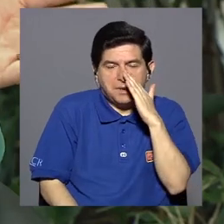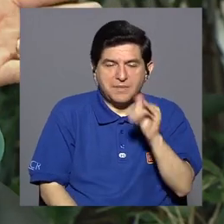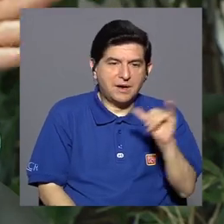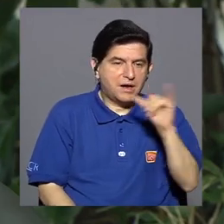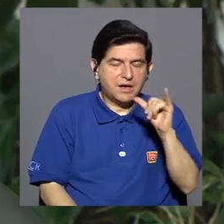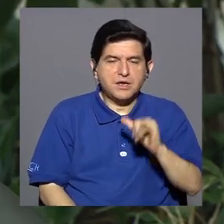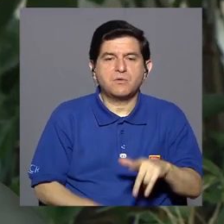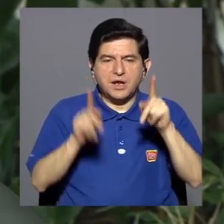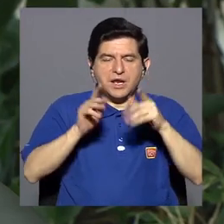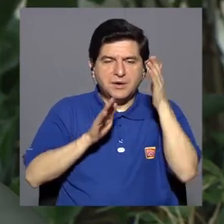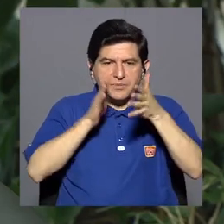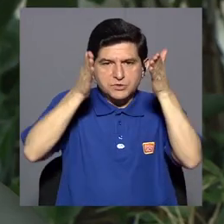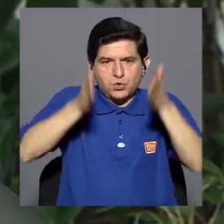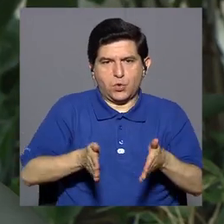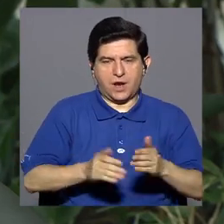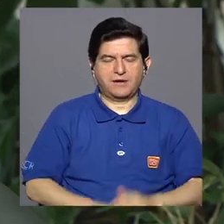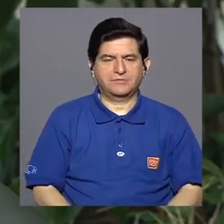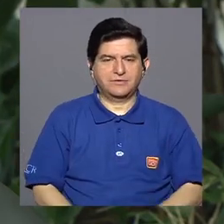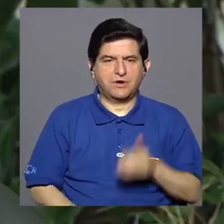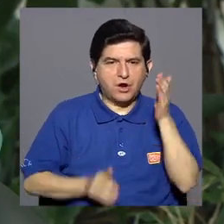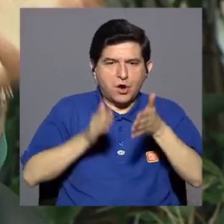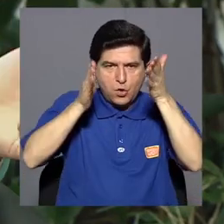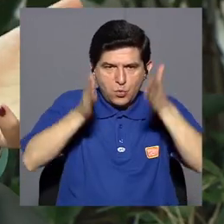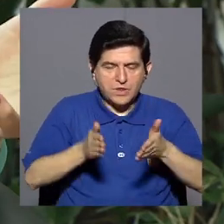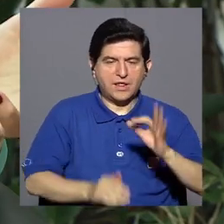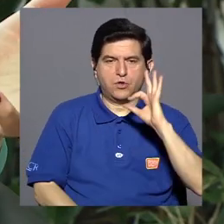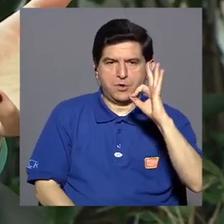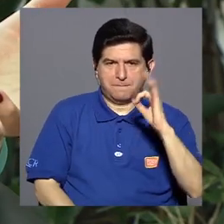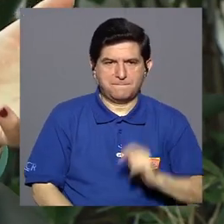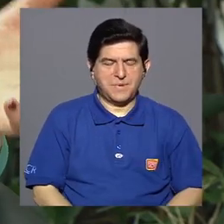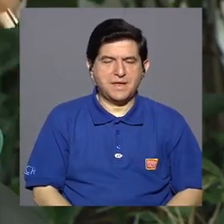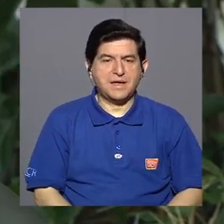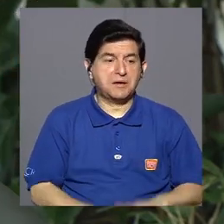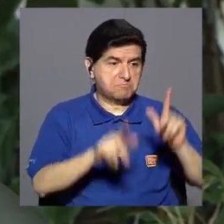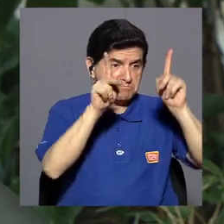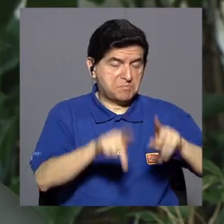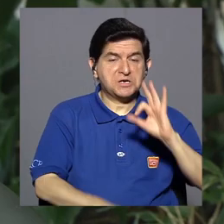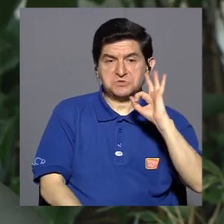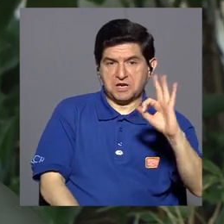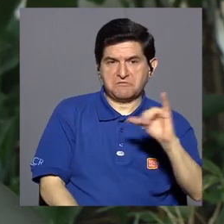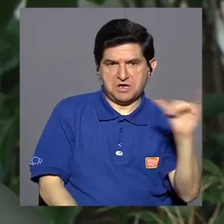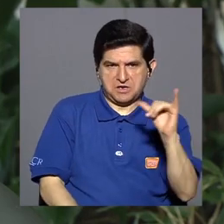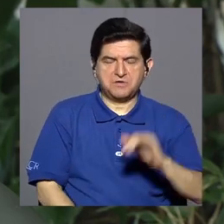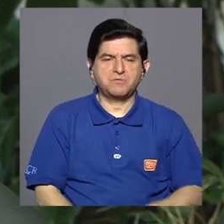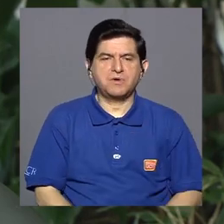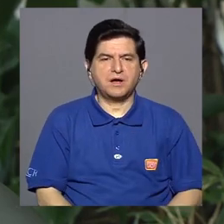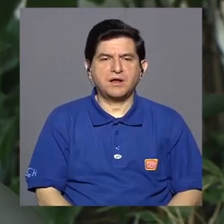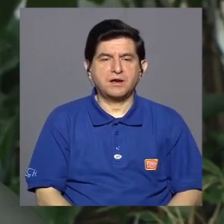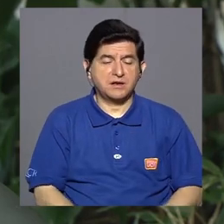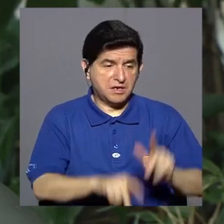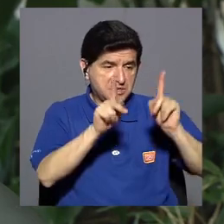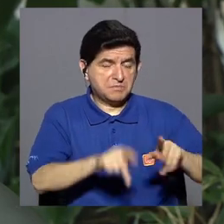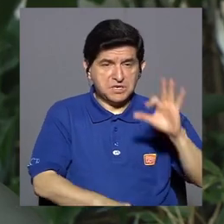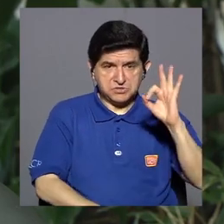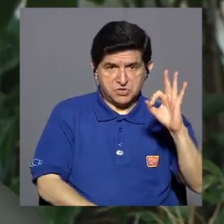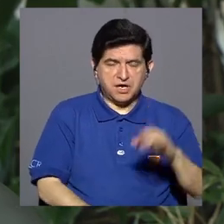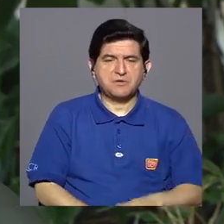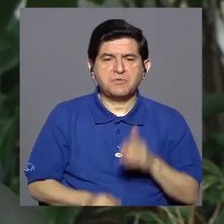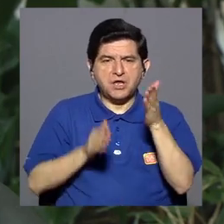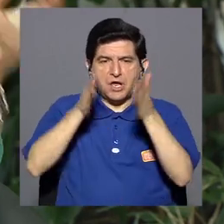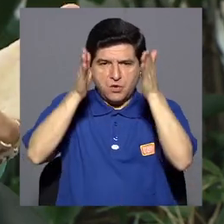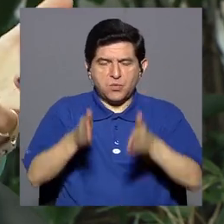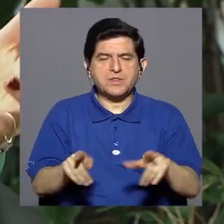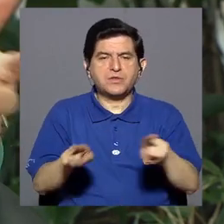y va a estar mal el cuidador. Si el cuidador está bien, el paciente está bien. Si el paciente está bien,